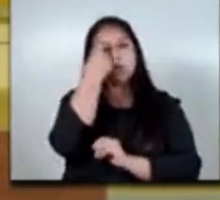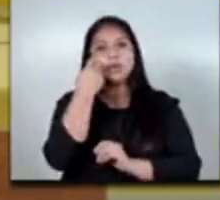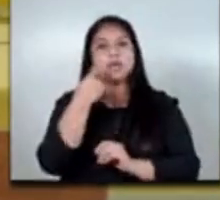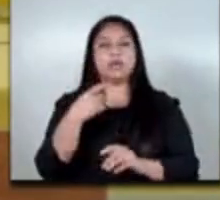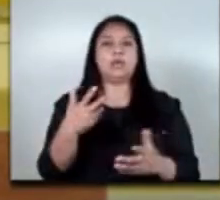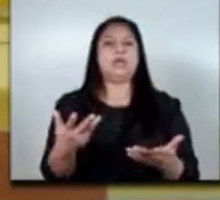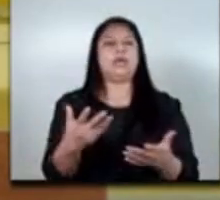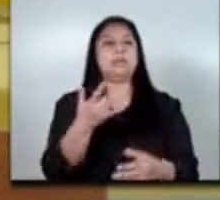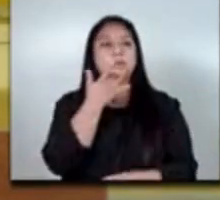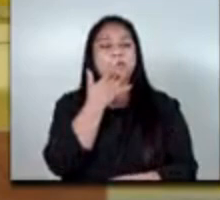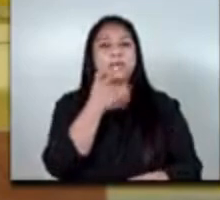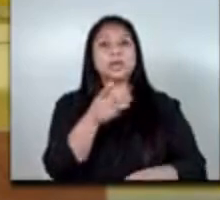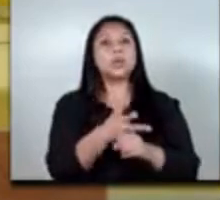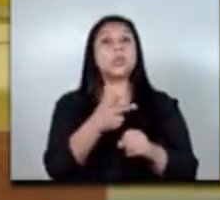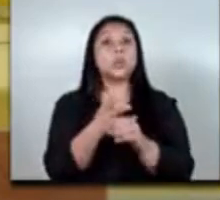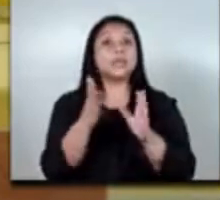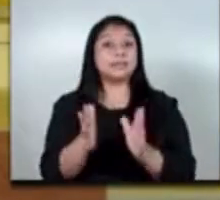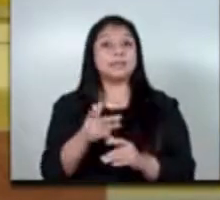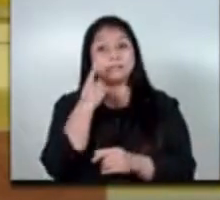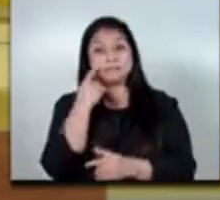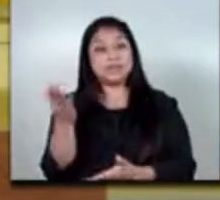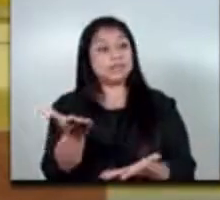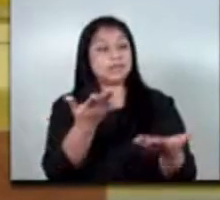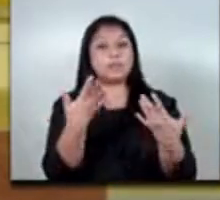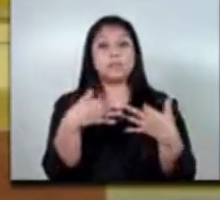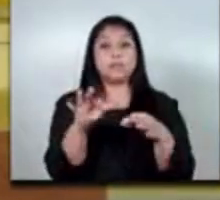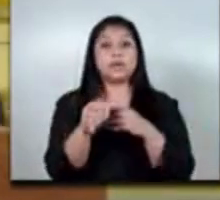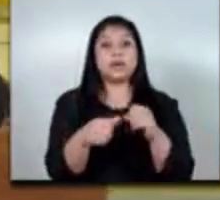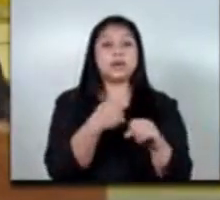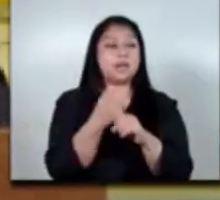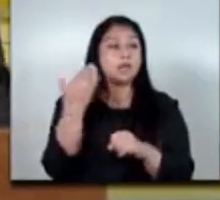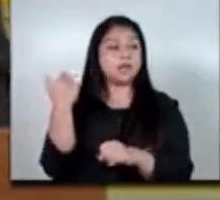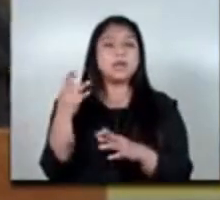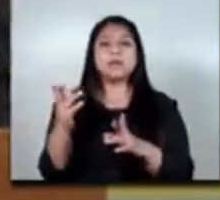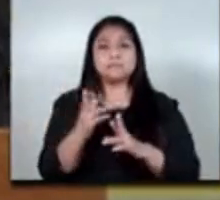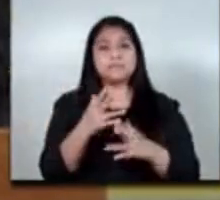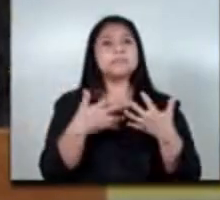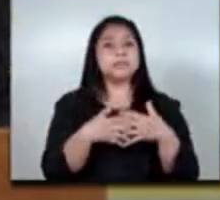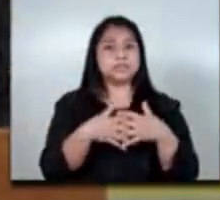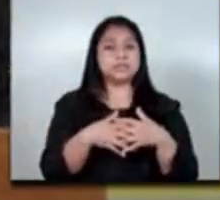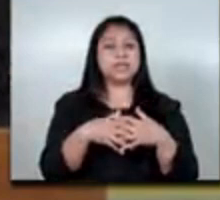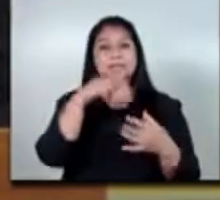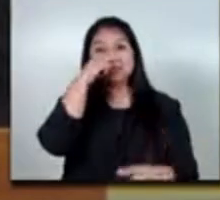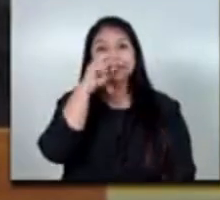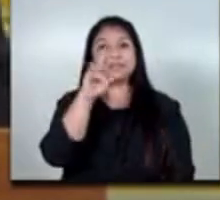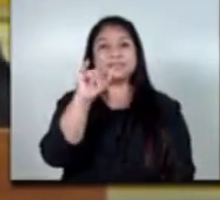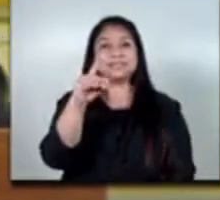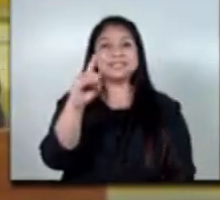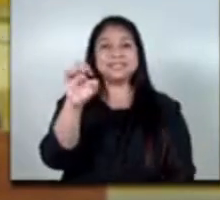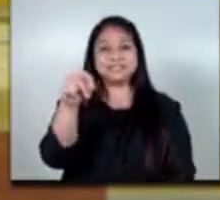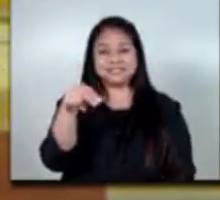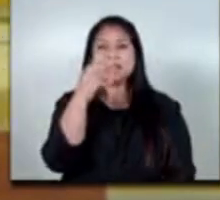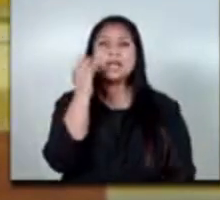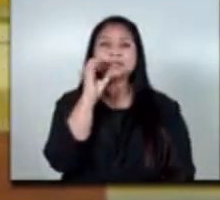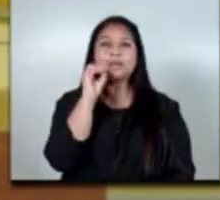los guatemaltecos tuvimos la oportunidad, señor embajador el año pasado de recibir una empresa a Trident para llevarse a los